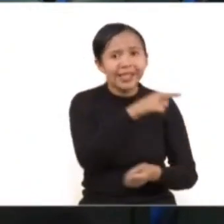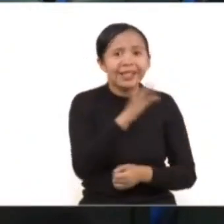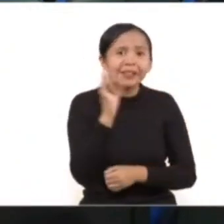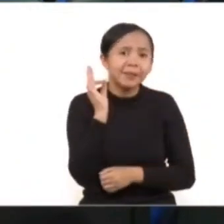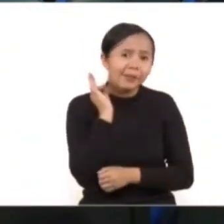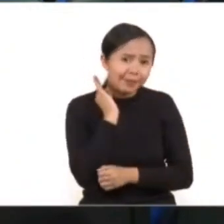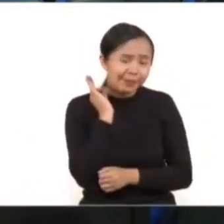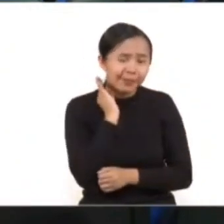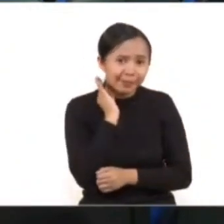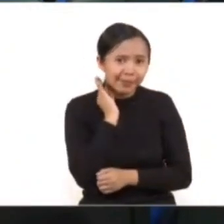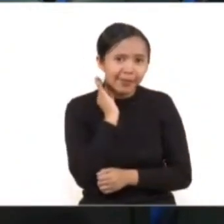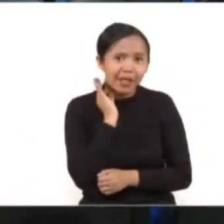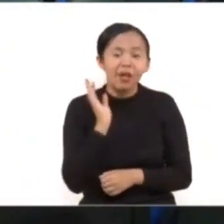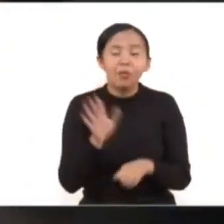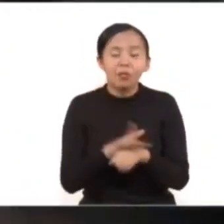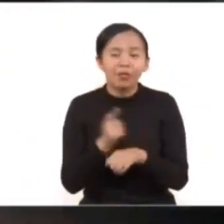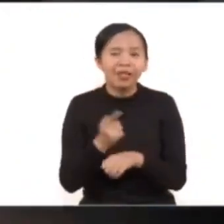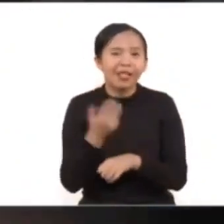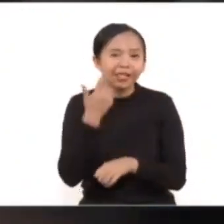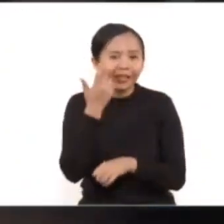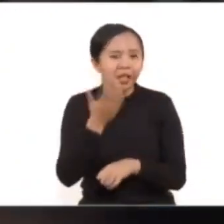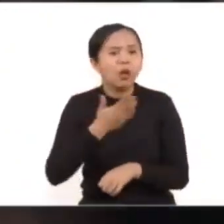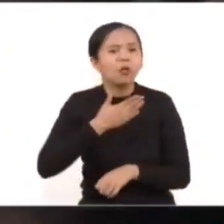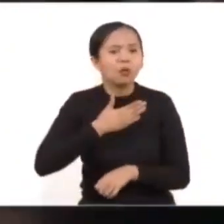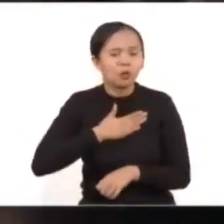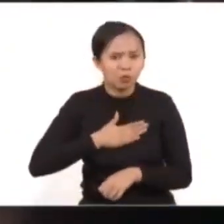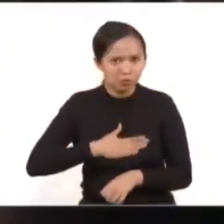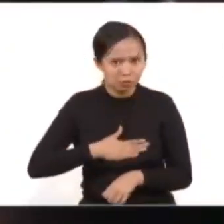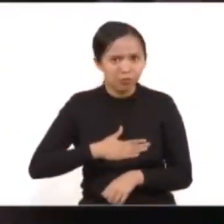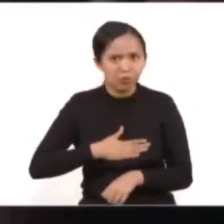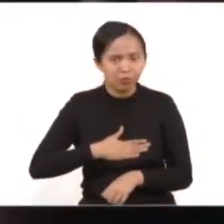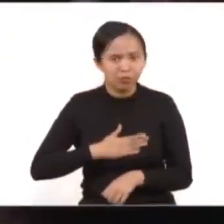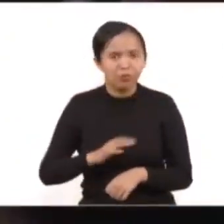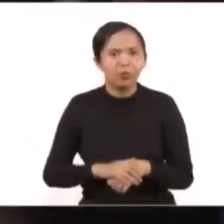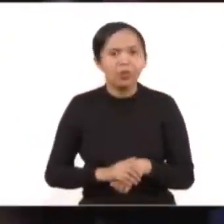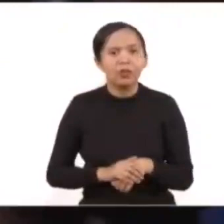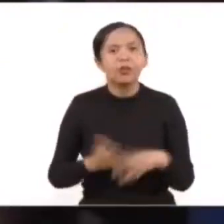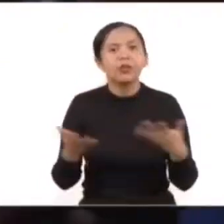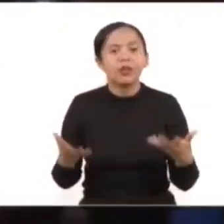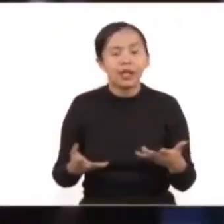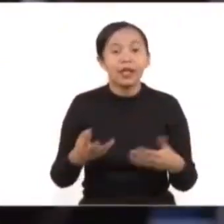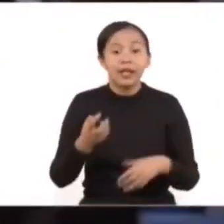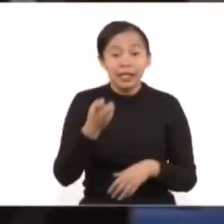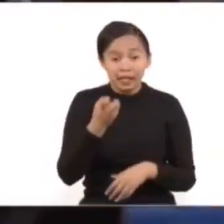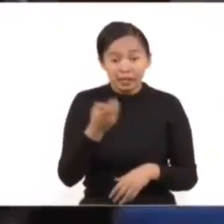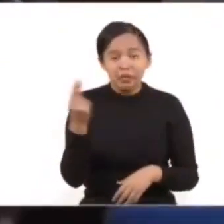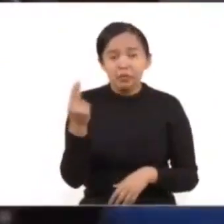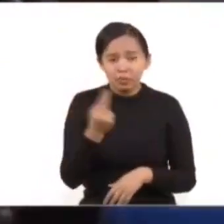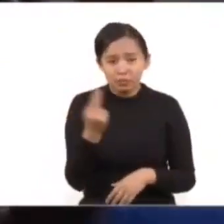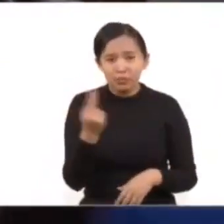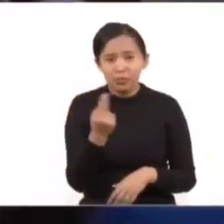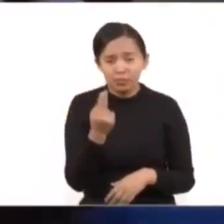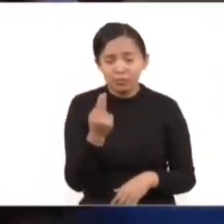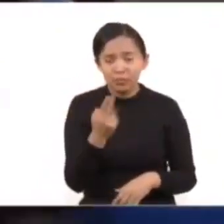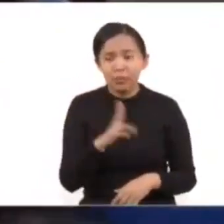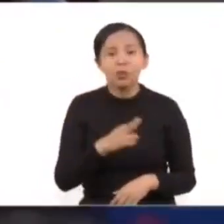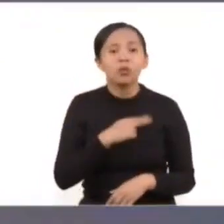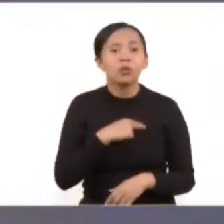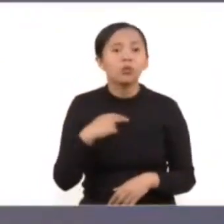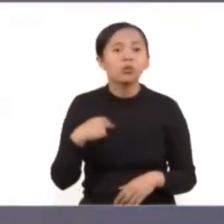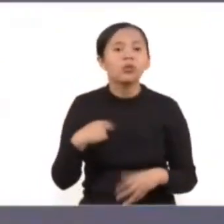en la fiscalía para buscar justicia en esos casos. Ante esta necesidad, decidimos